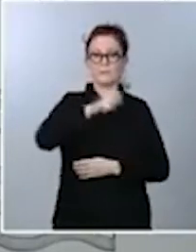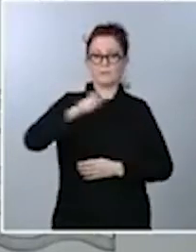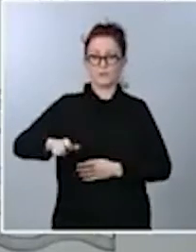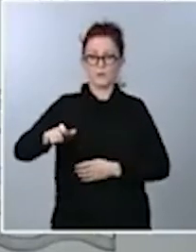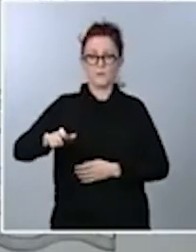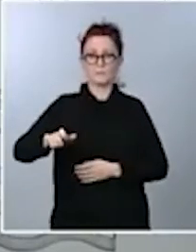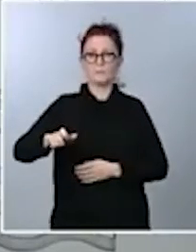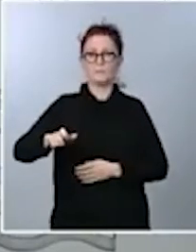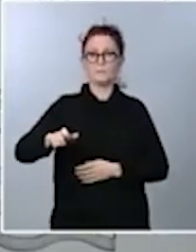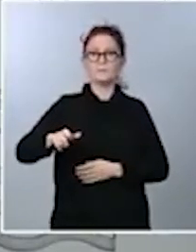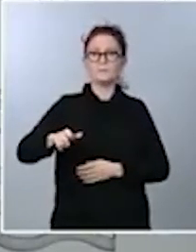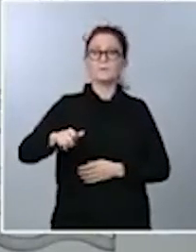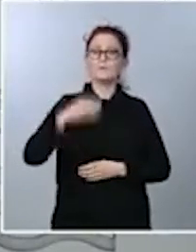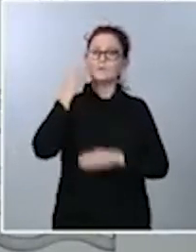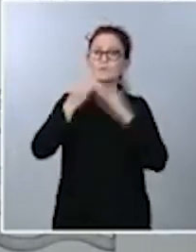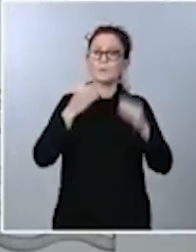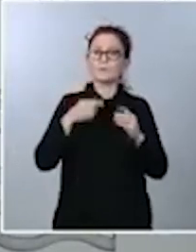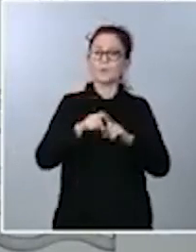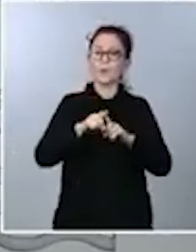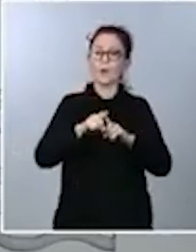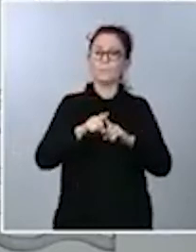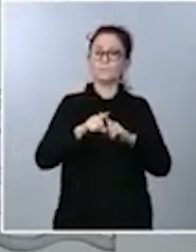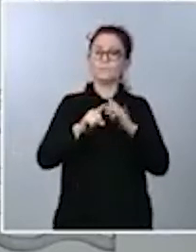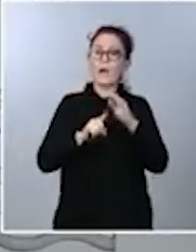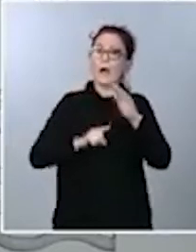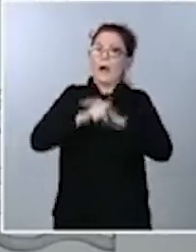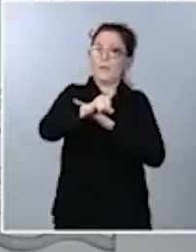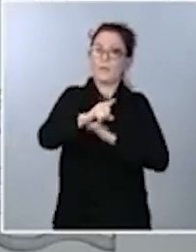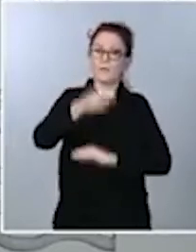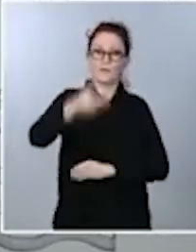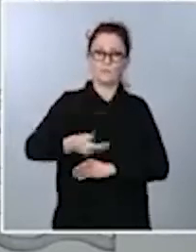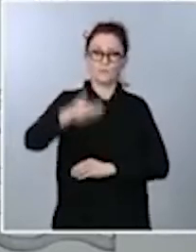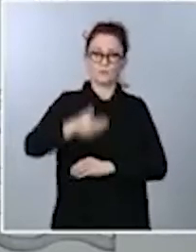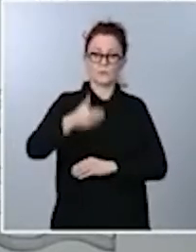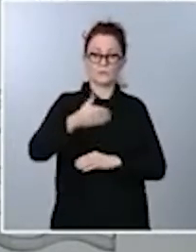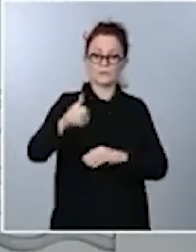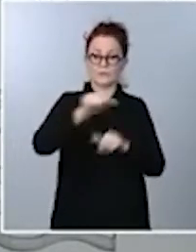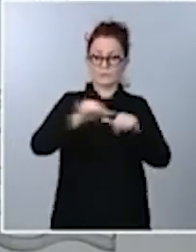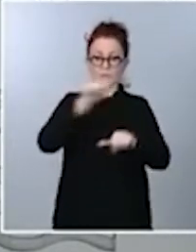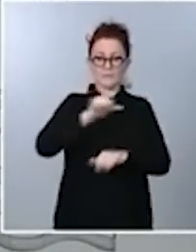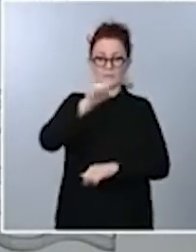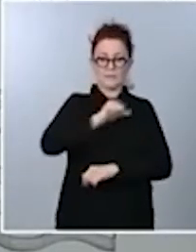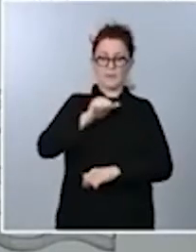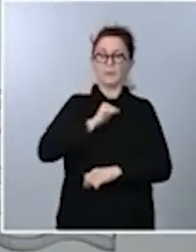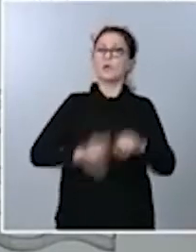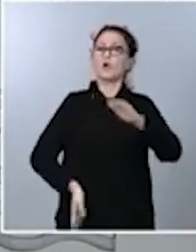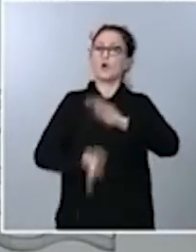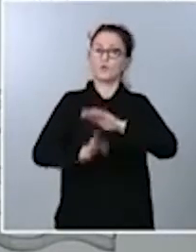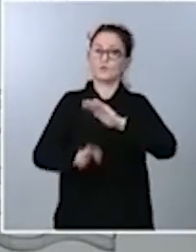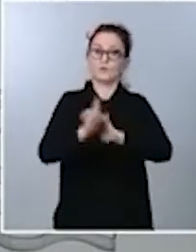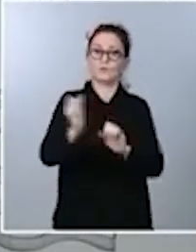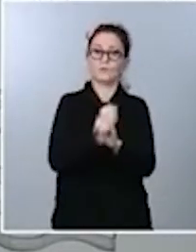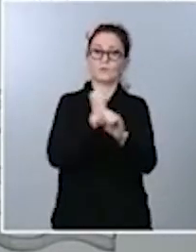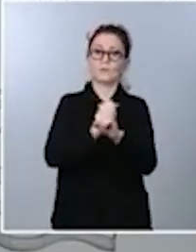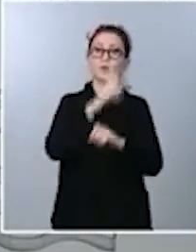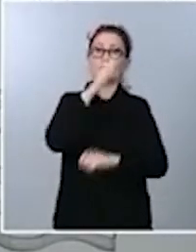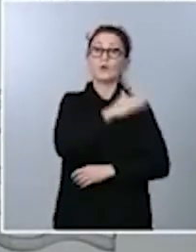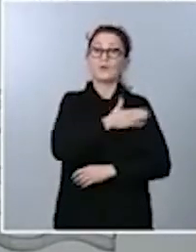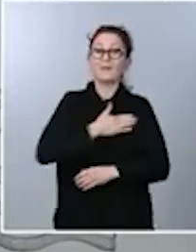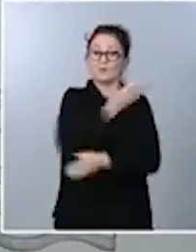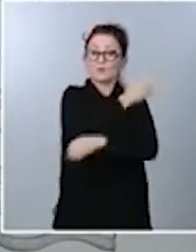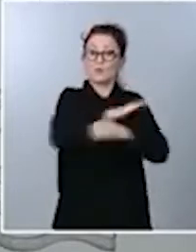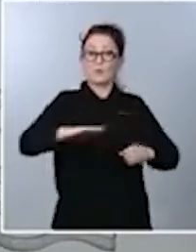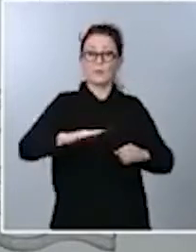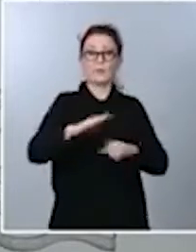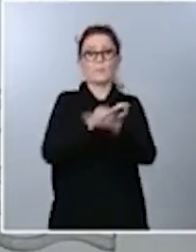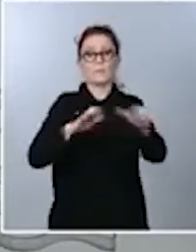dado un salto importante en las últimas semanas. Seguiremos trabajando en esa dirección para alcanzar la totalidad de las personas que puedan ser beneficiarias